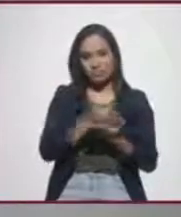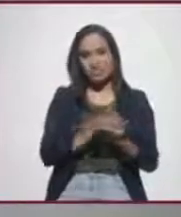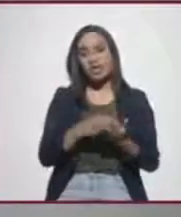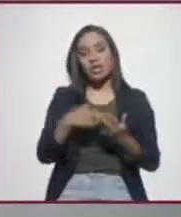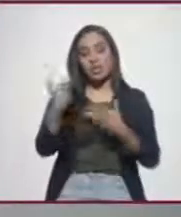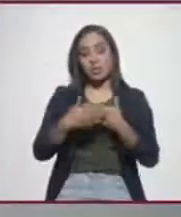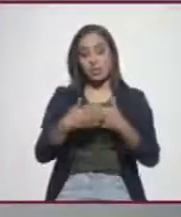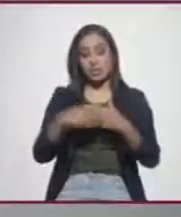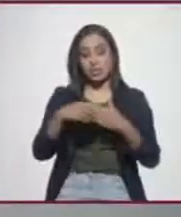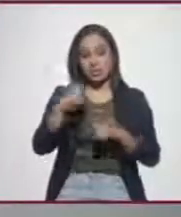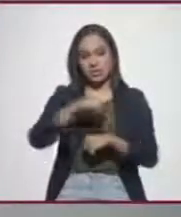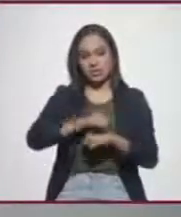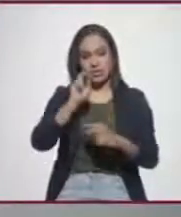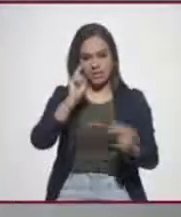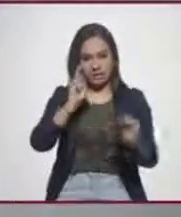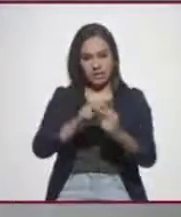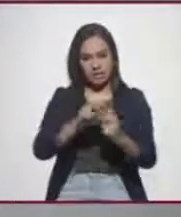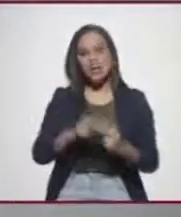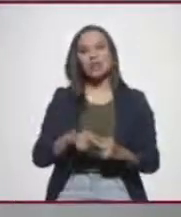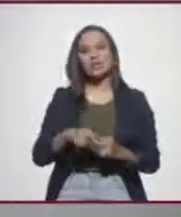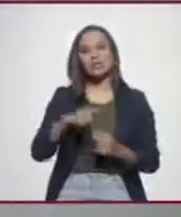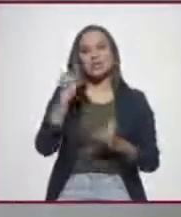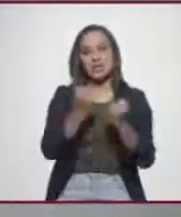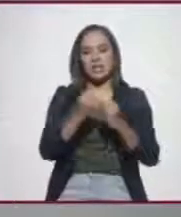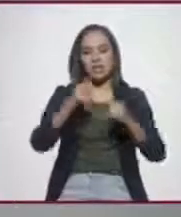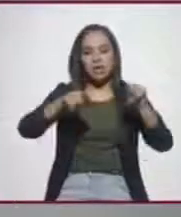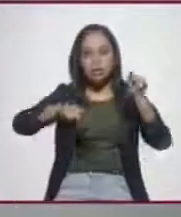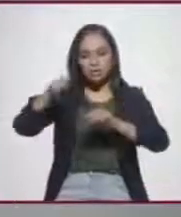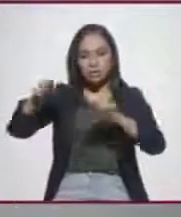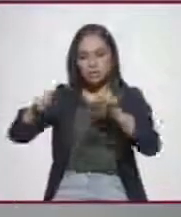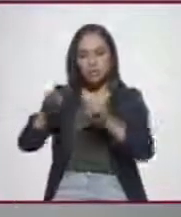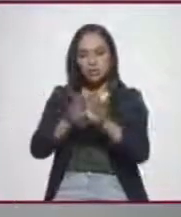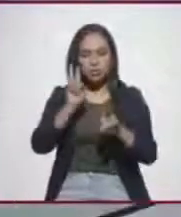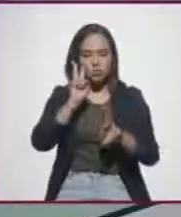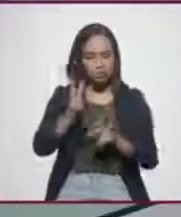aquí te vemos la próxima semana. Muchas gracias. Y consultamos las gráficas en parametría. Gracias. Buen día, Paco.